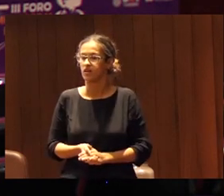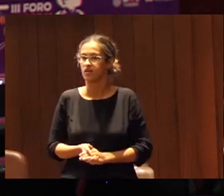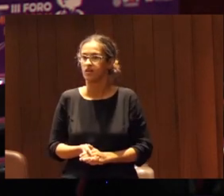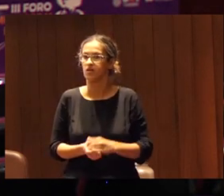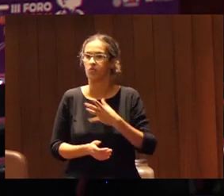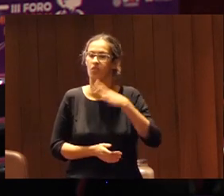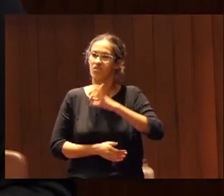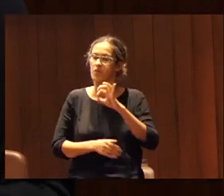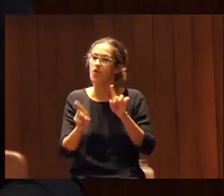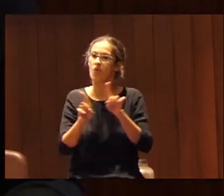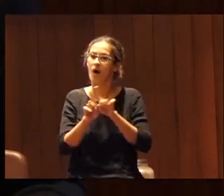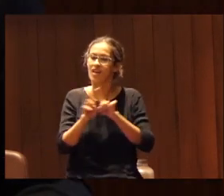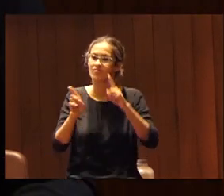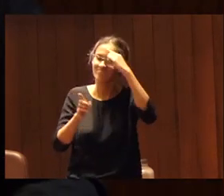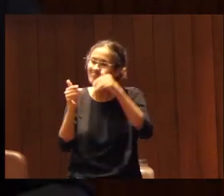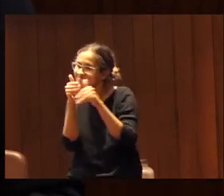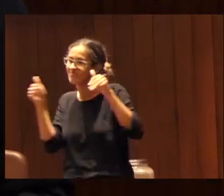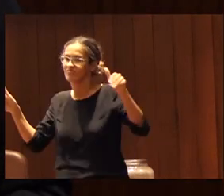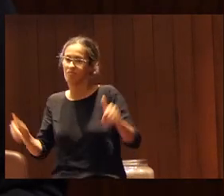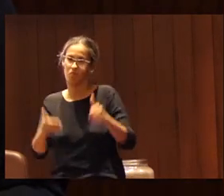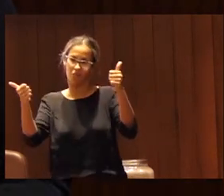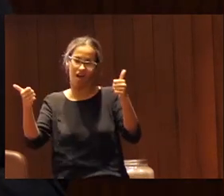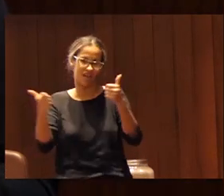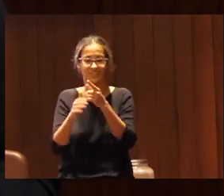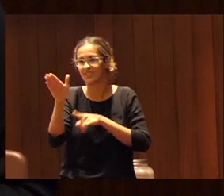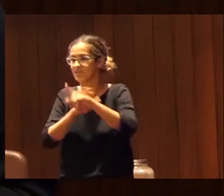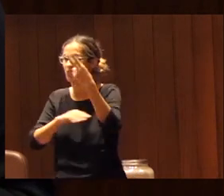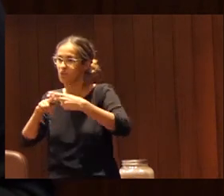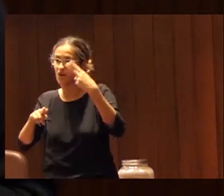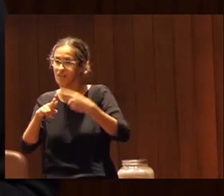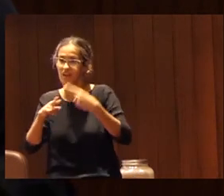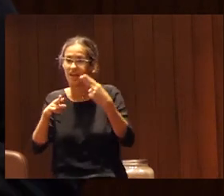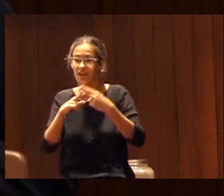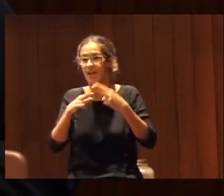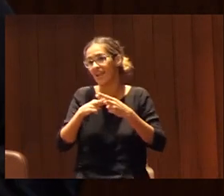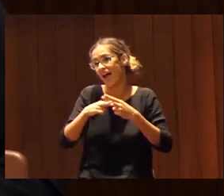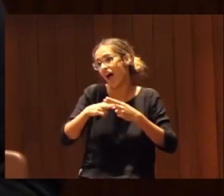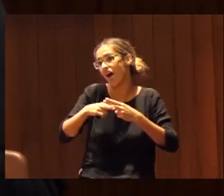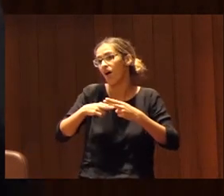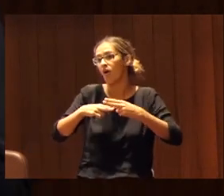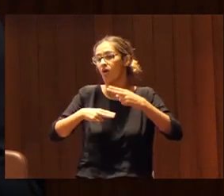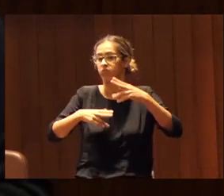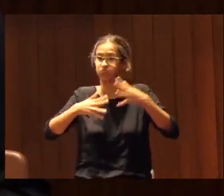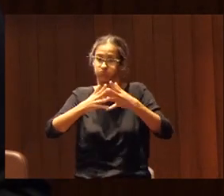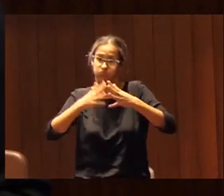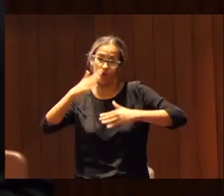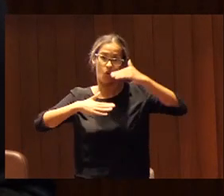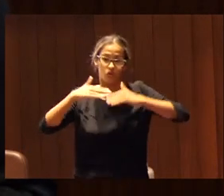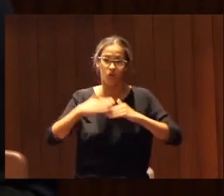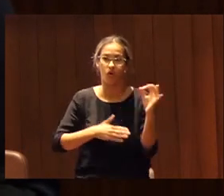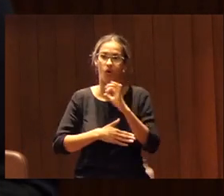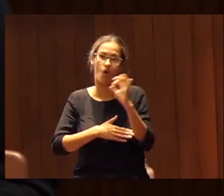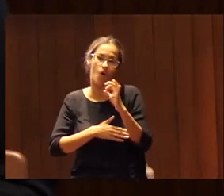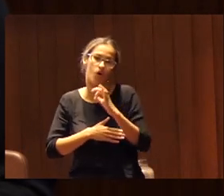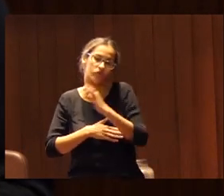ese de una forma más amplia ¿no? en todo en el desarrollo de políticas en la construcción bien la homofobia